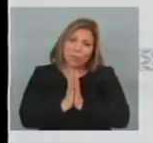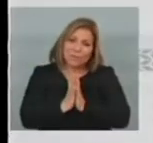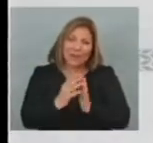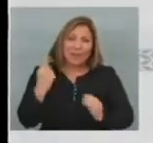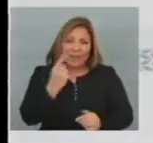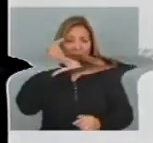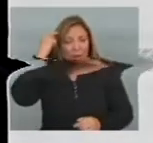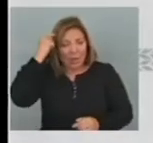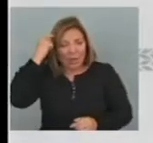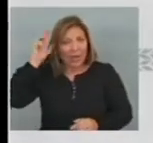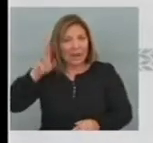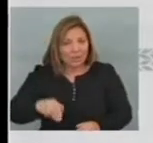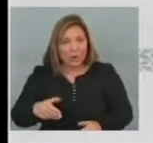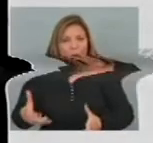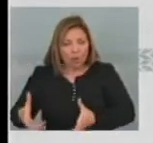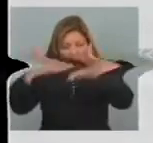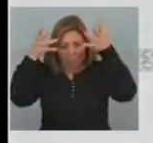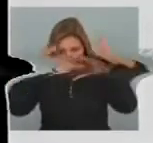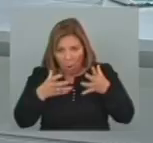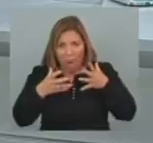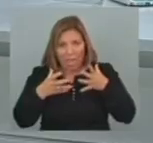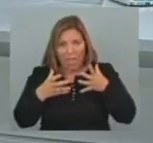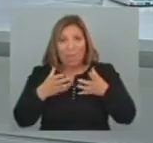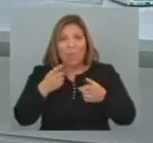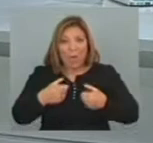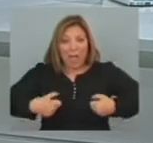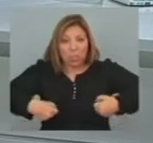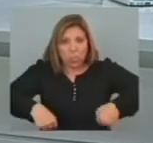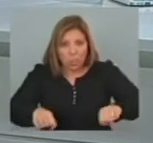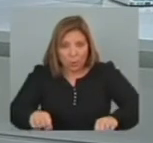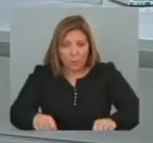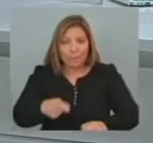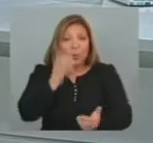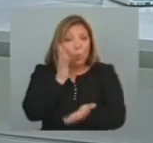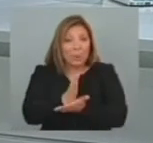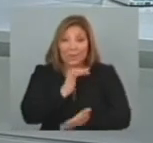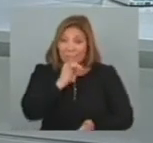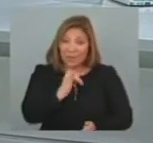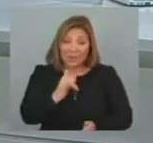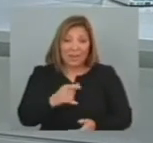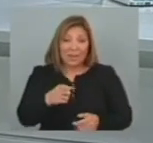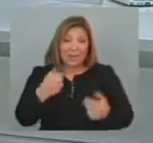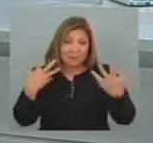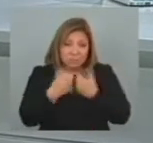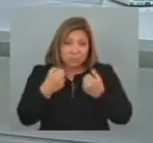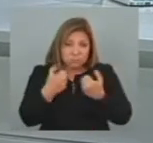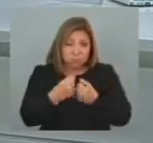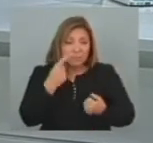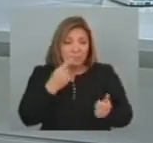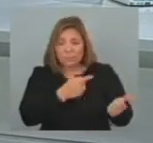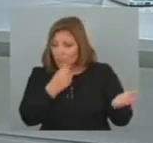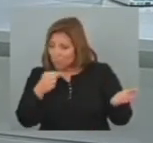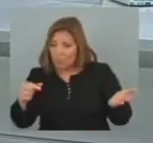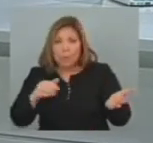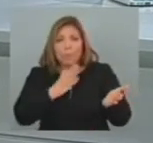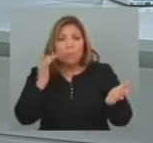conciencia Para que se use Este elemento A la hora De conducir El último informe De siniestralidad Vial Reveló Que el grupo De